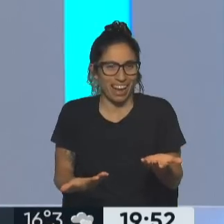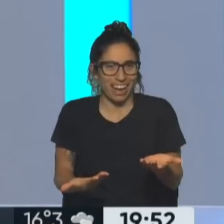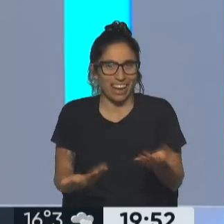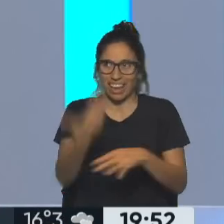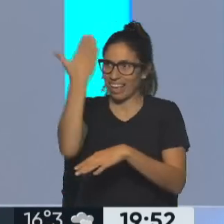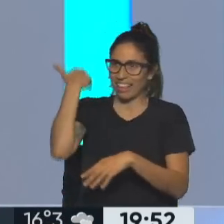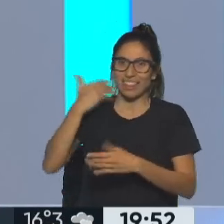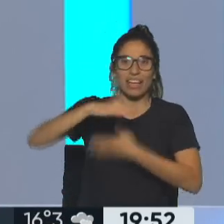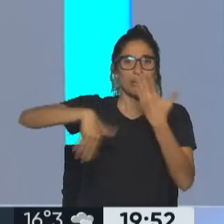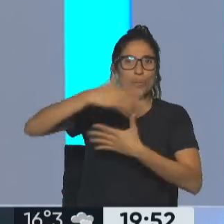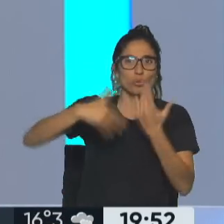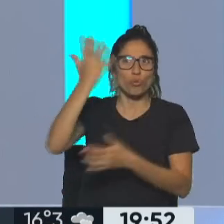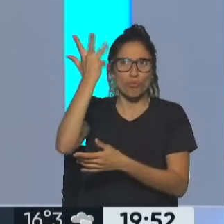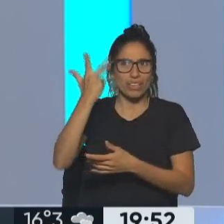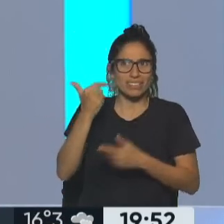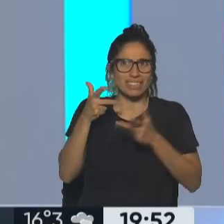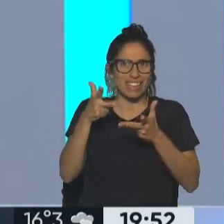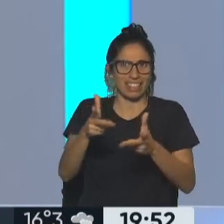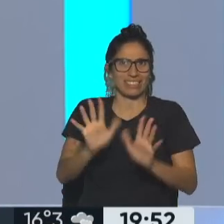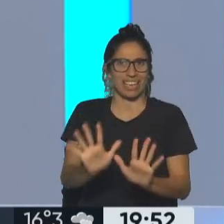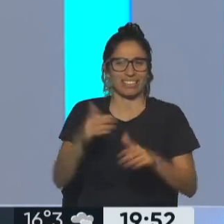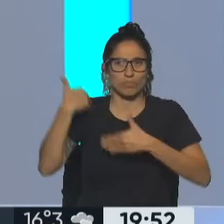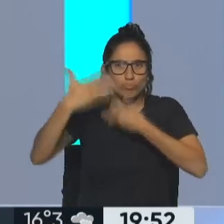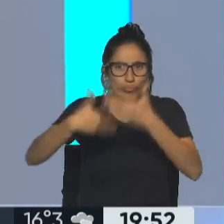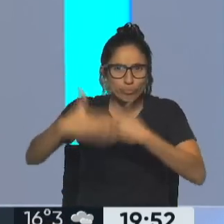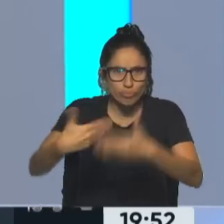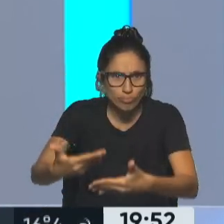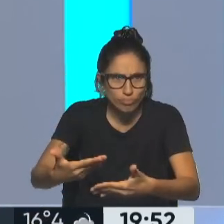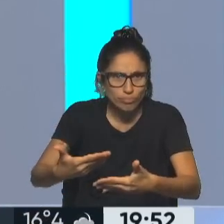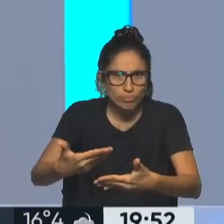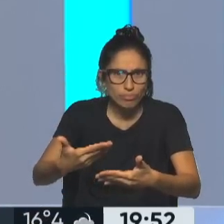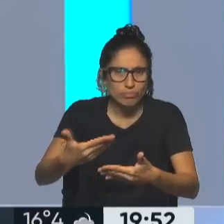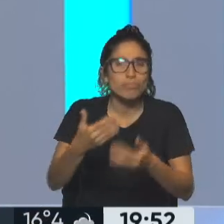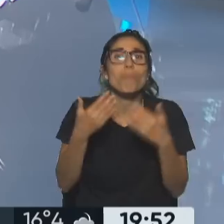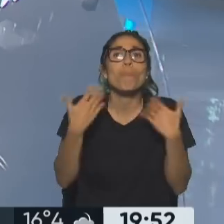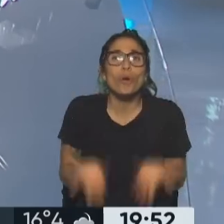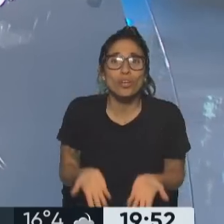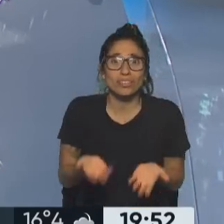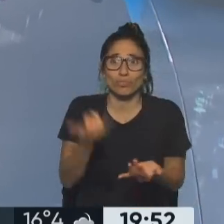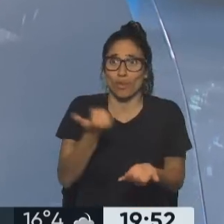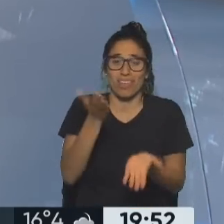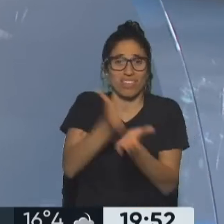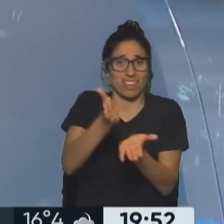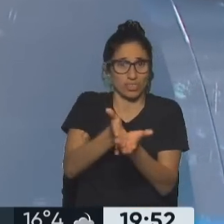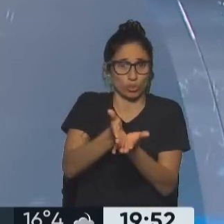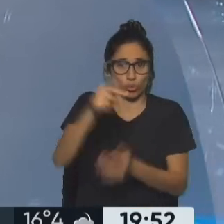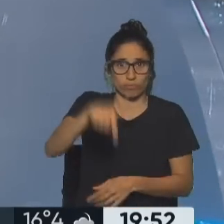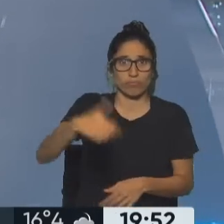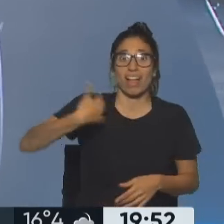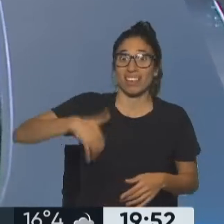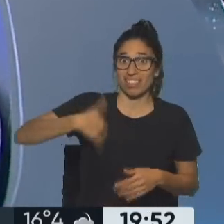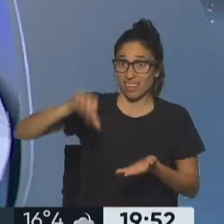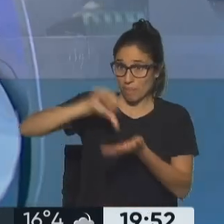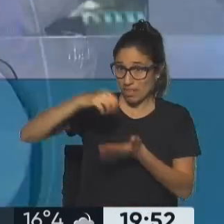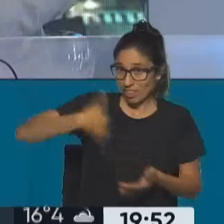los que proponían el capitalismo pensaran en el populismo, por eso pusieron derechos. Argentina pone la educación obligatoria que este hombre